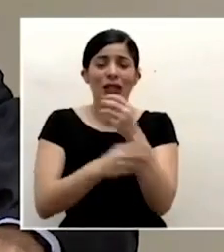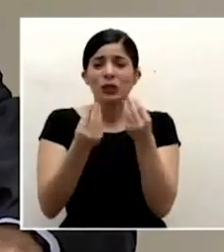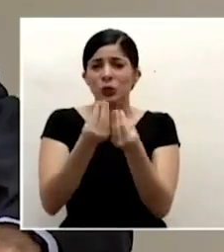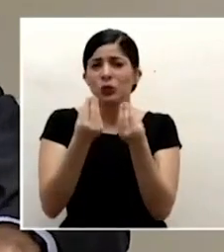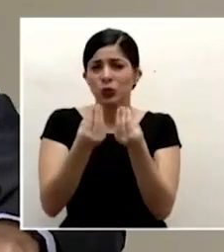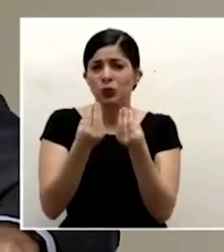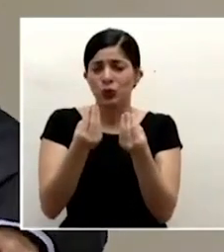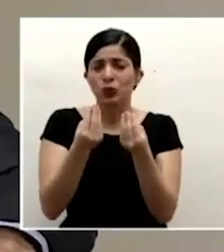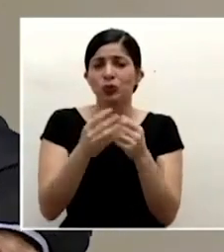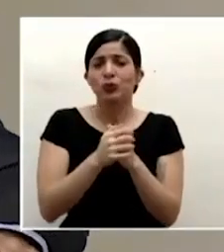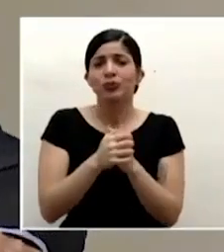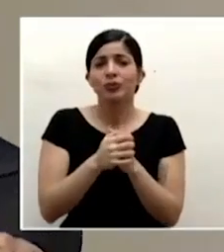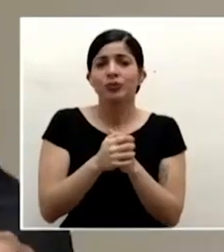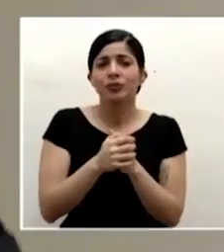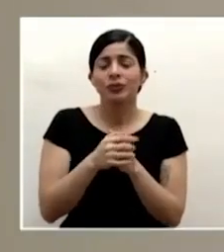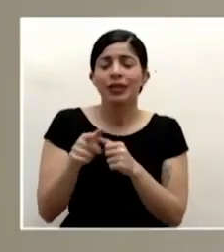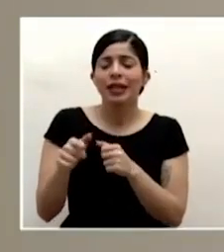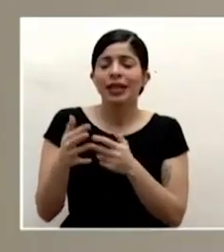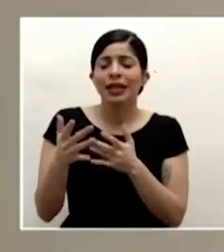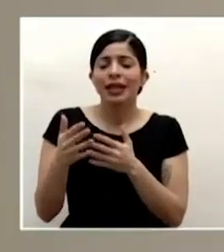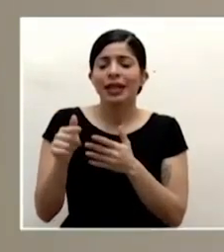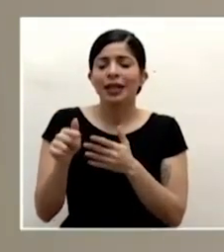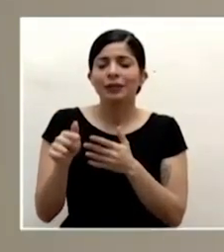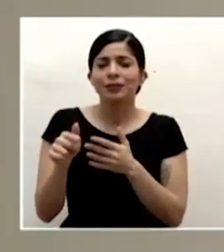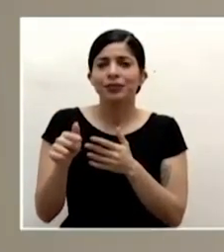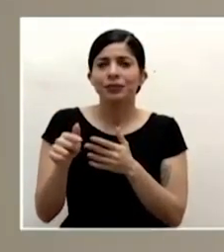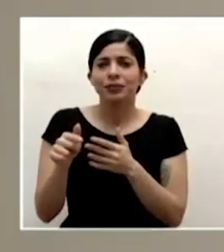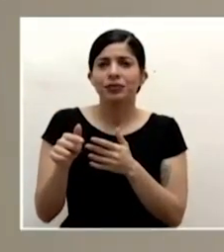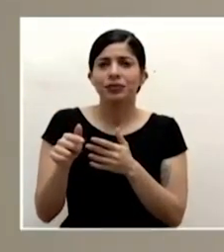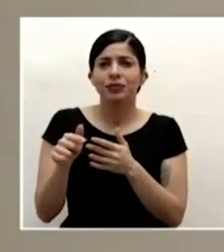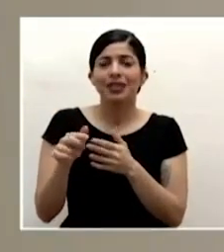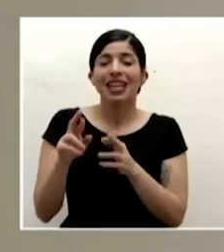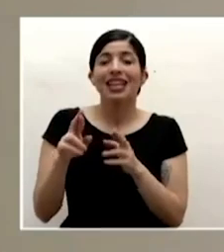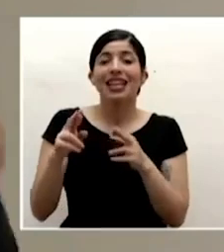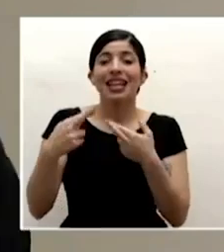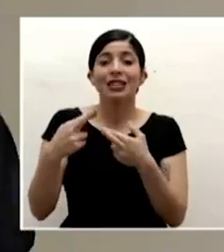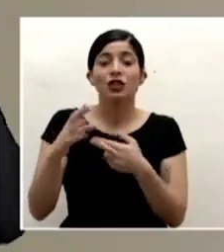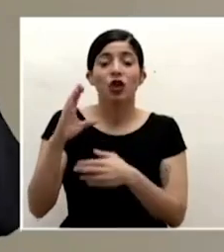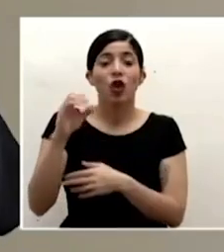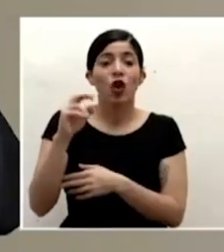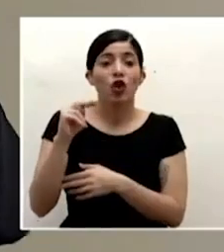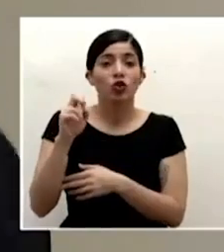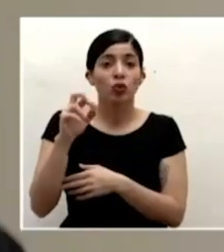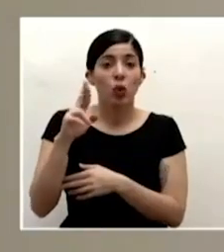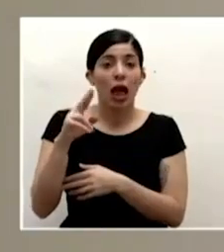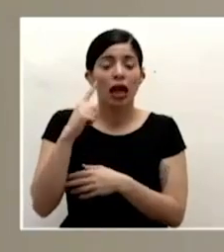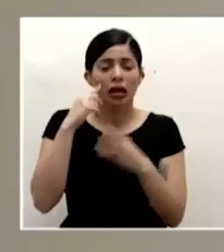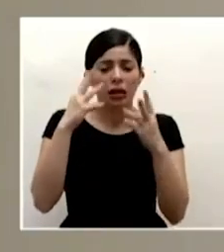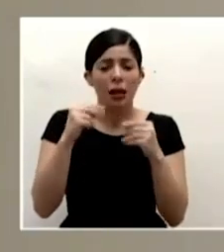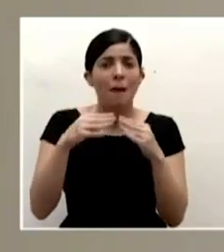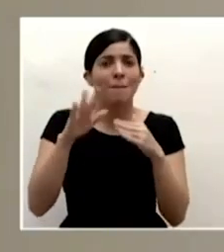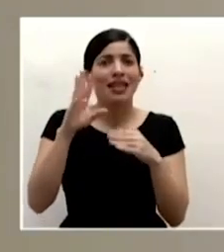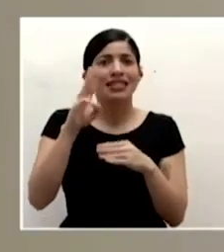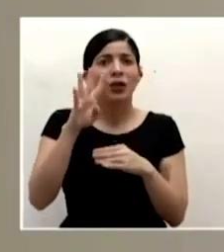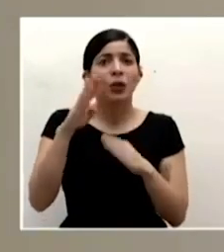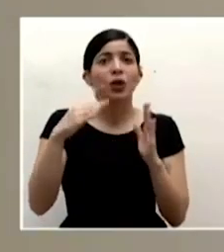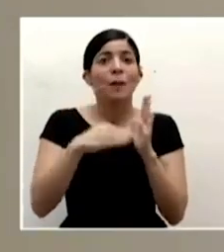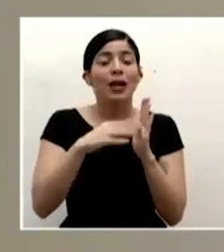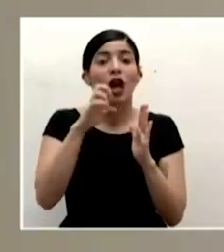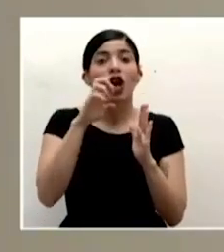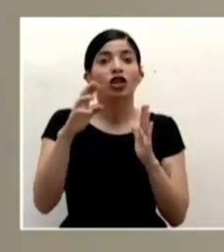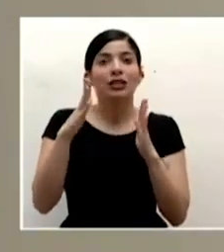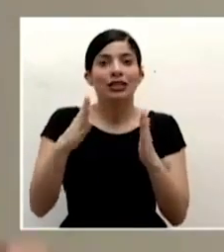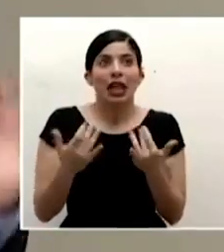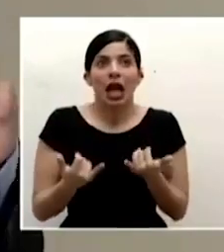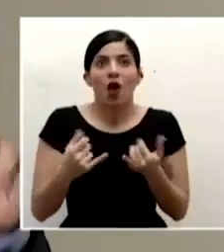registro consular puede superar más de los 64 mil costarricenses en el exterior pero